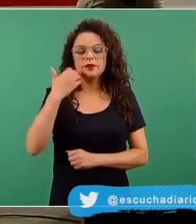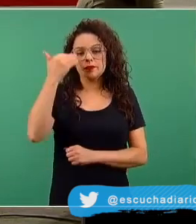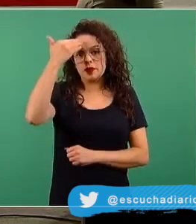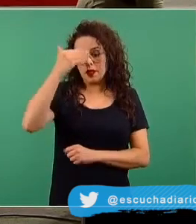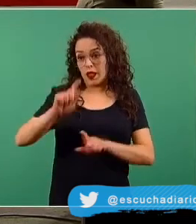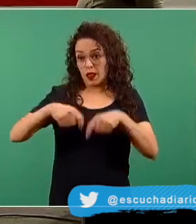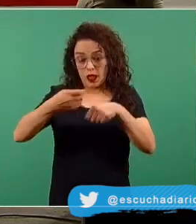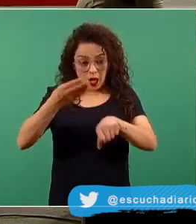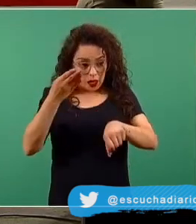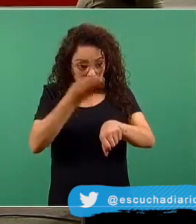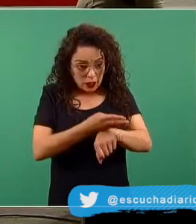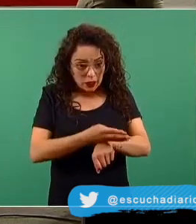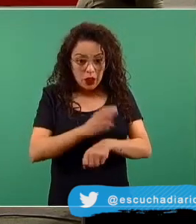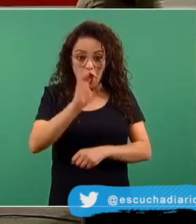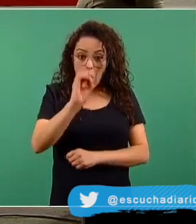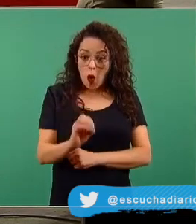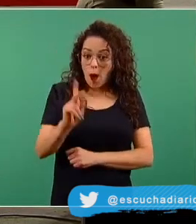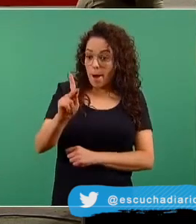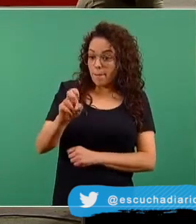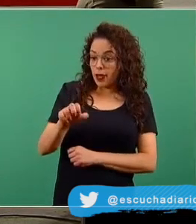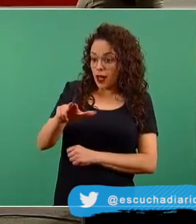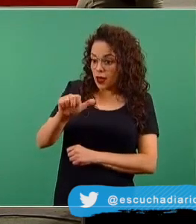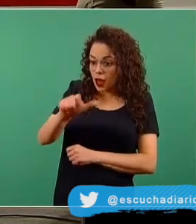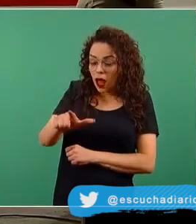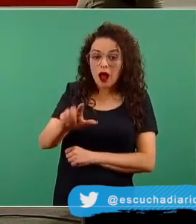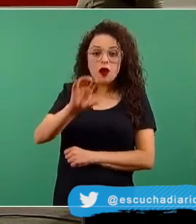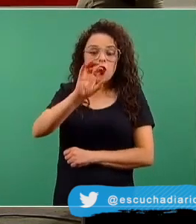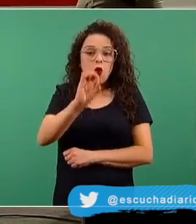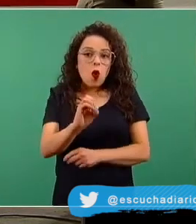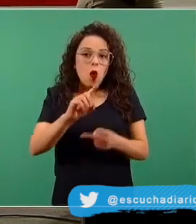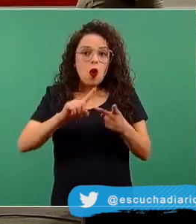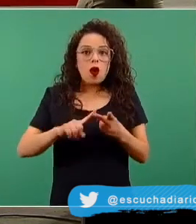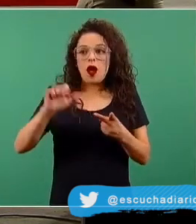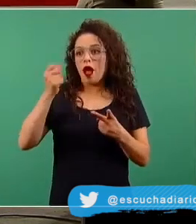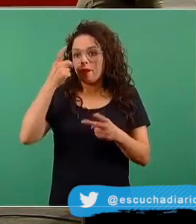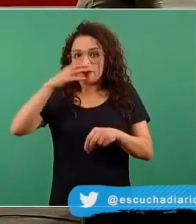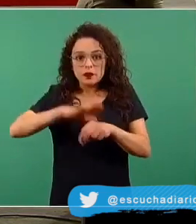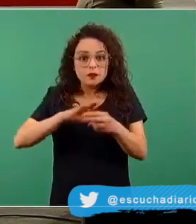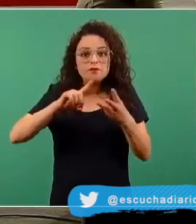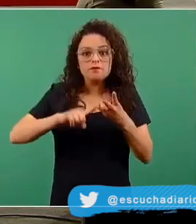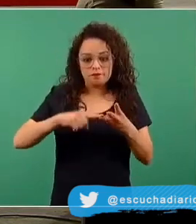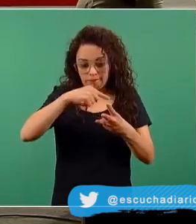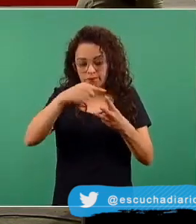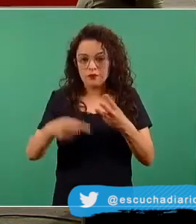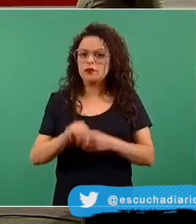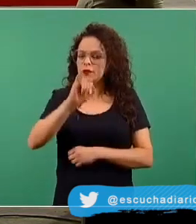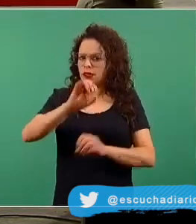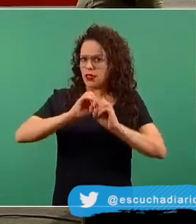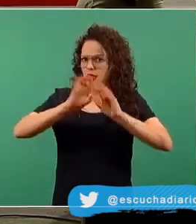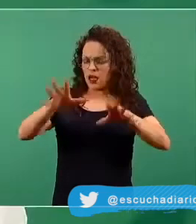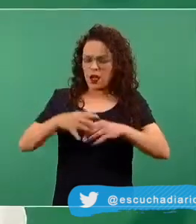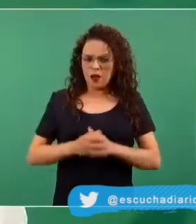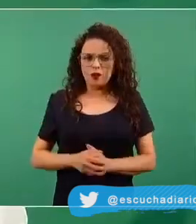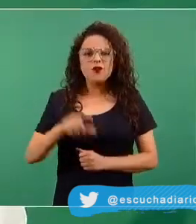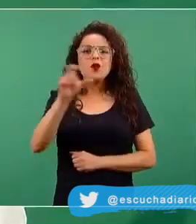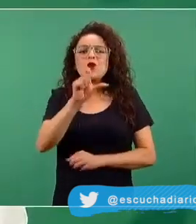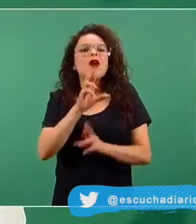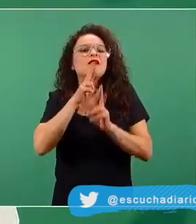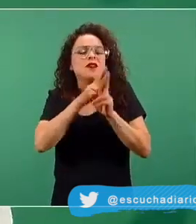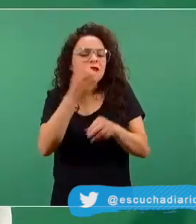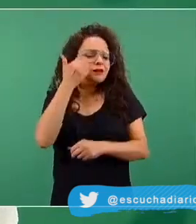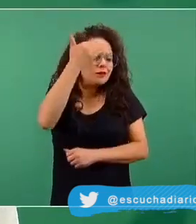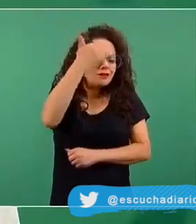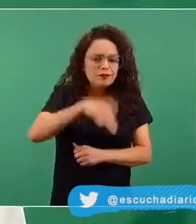administrativa, dependiendo? ¿Cuándo tendríamos respuesta de esta situación? Pues lo más pronto posible. Vamos a ver qué tan